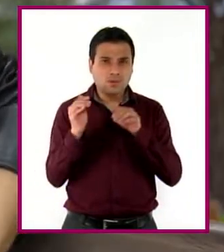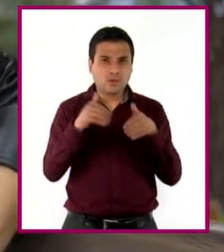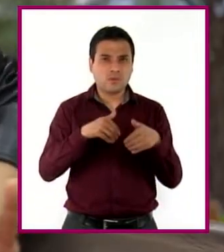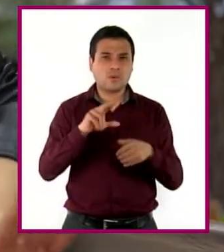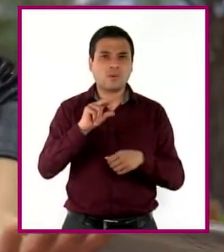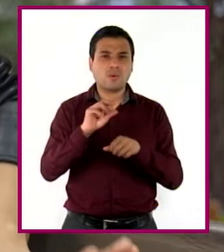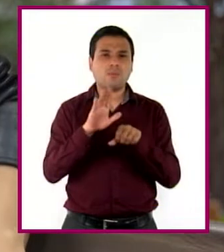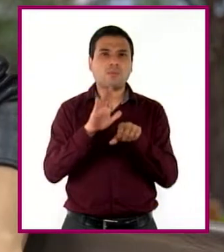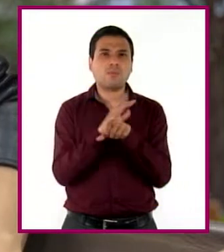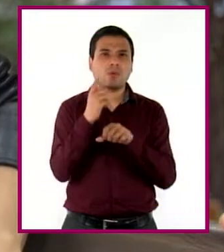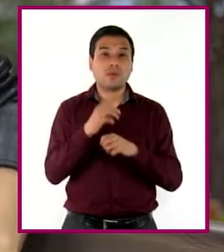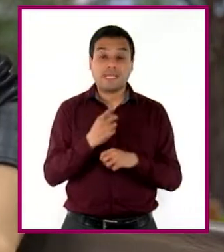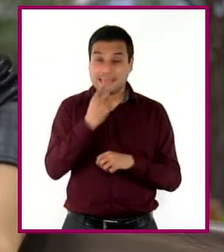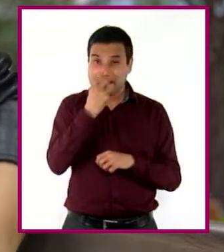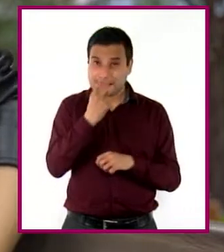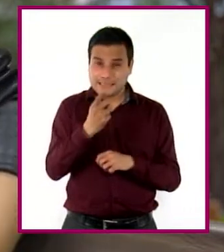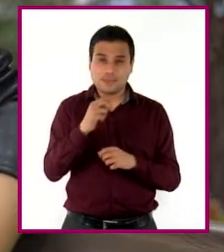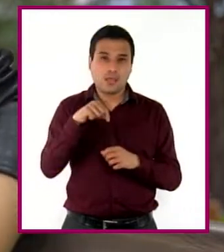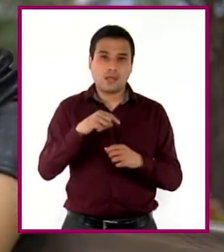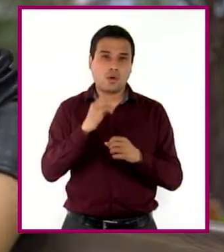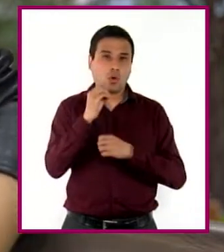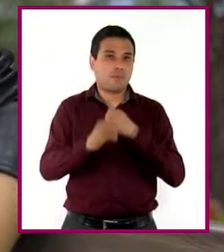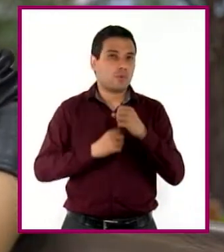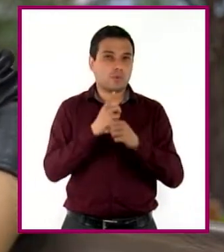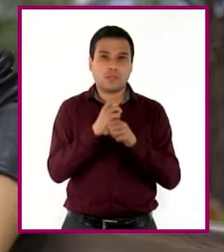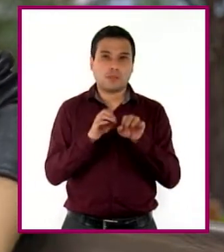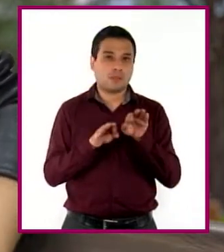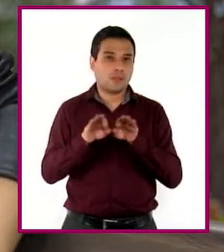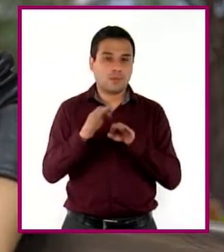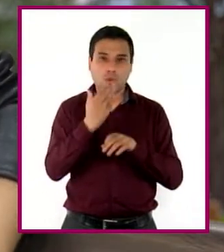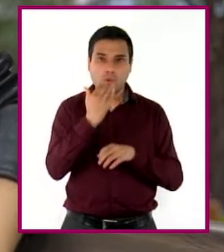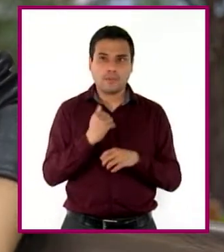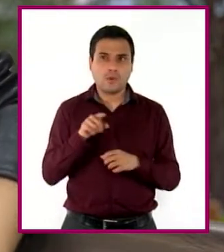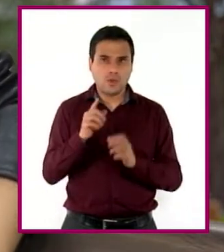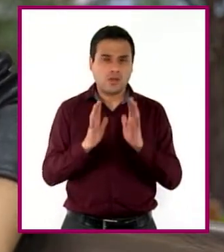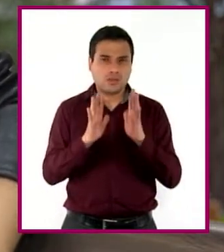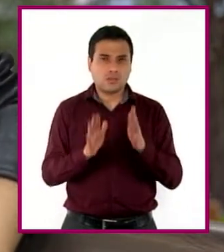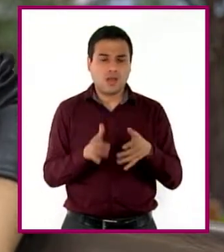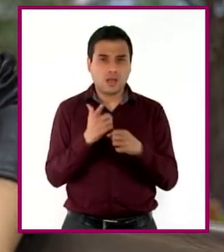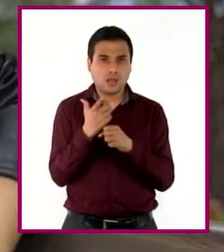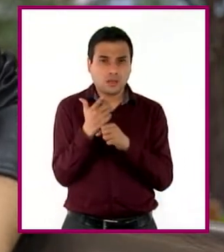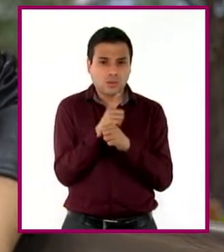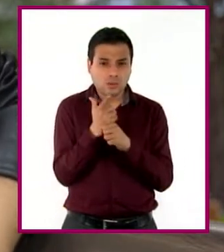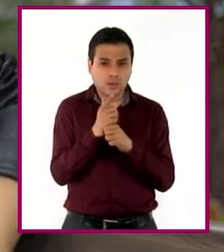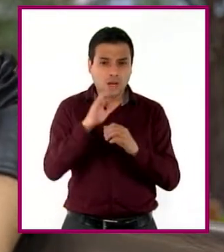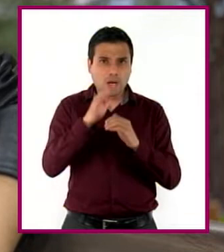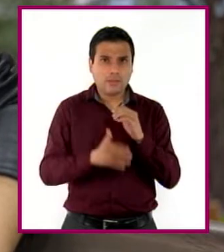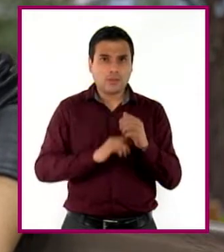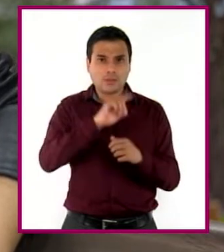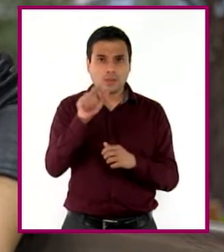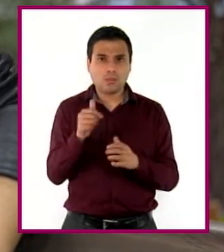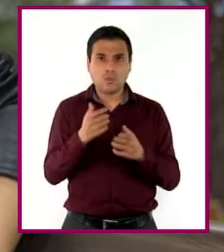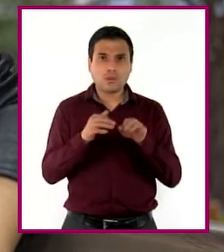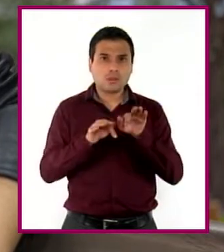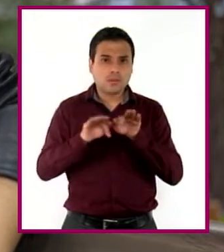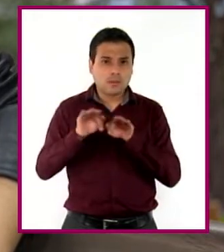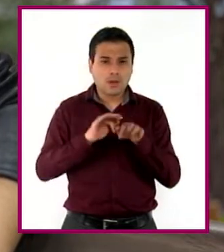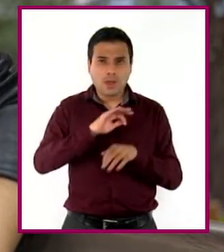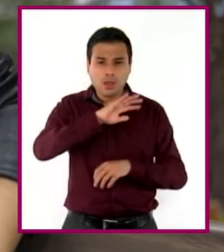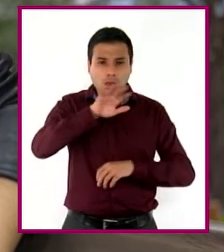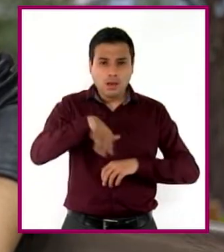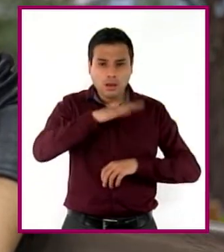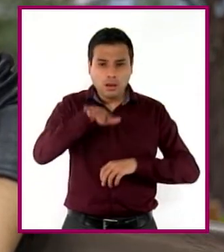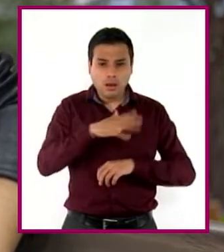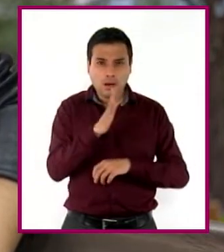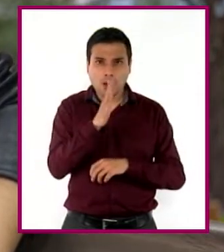país no hay oportunidades. Pero la verdad es que acabó su licenciatura y luego no pudo conservar ningún trabajo porque es muy